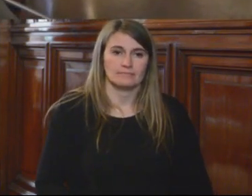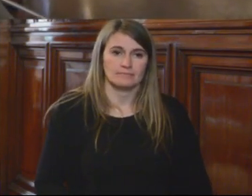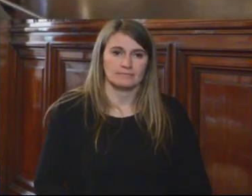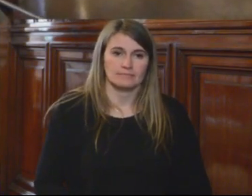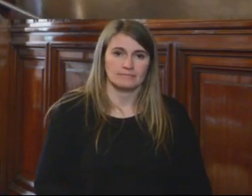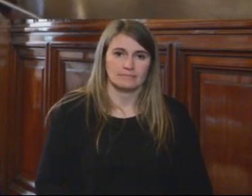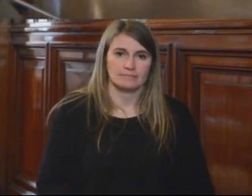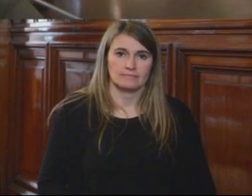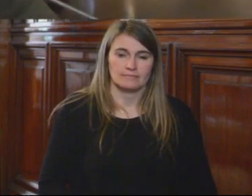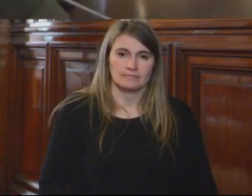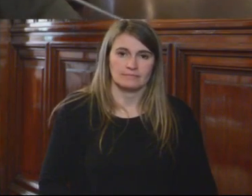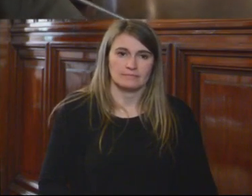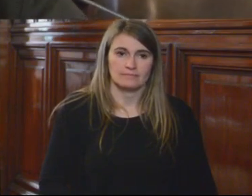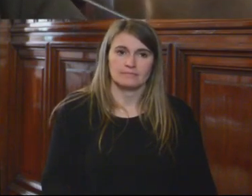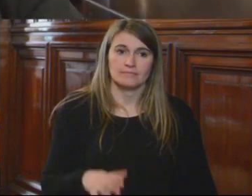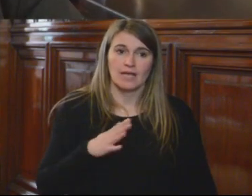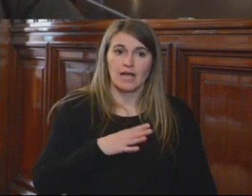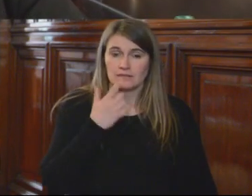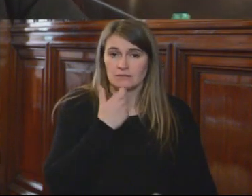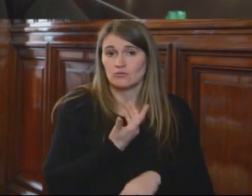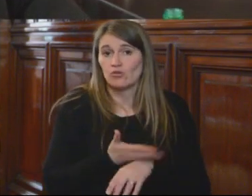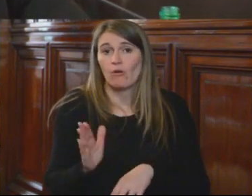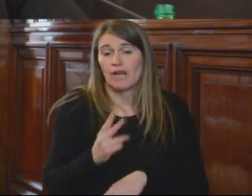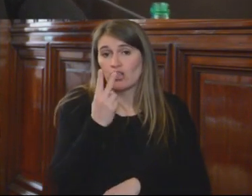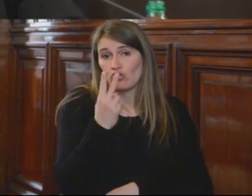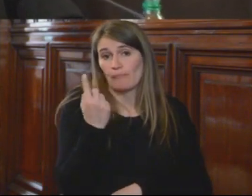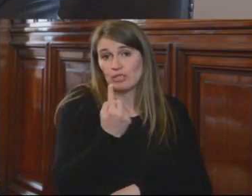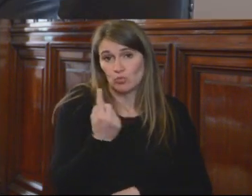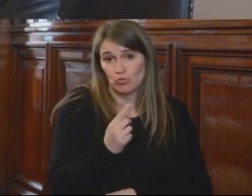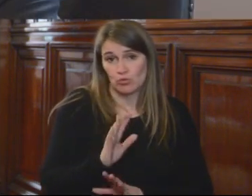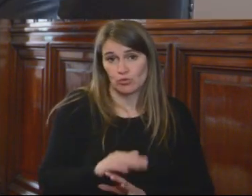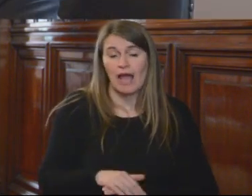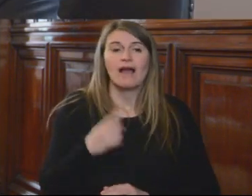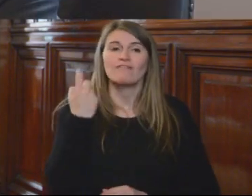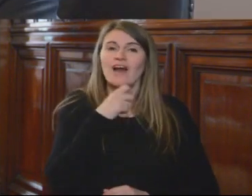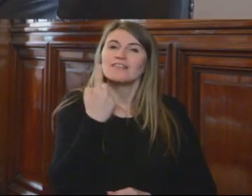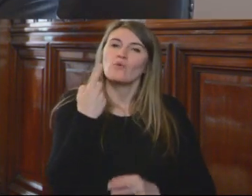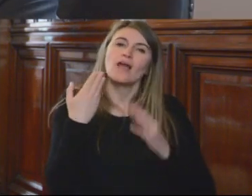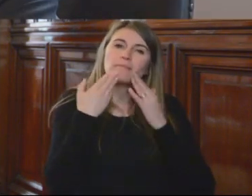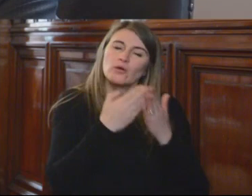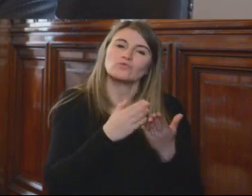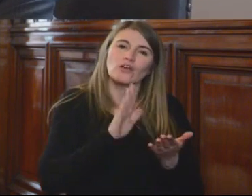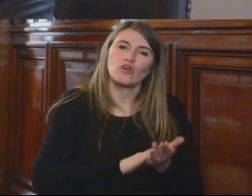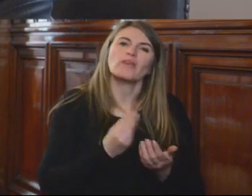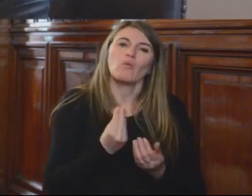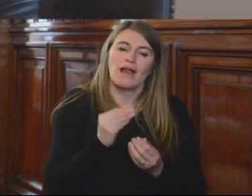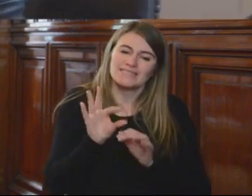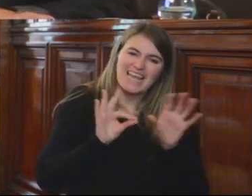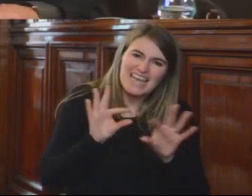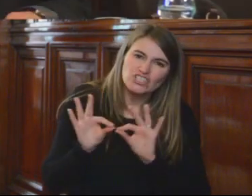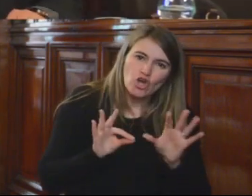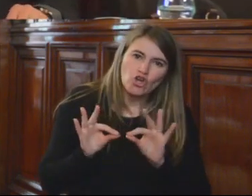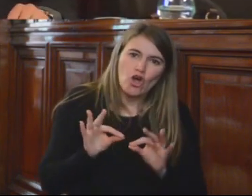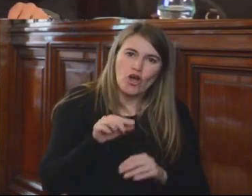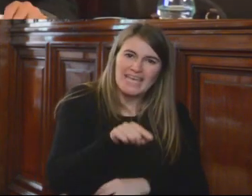Perdón, es que quedan todavía dos minutos con la ilustre venia y faltaría la pregunta que hizo el comisionado en relación con los criterios para seleccionar estos y no